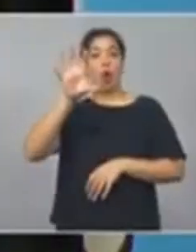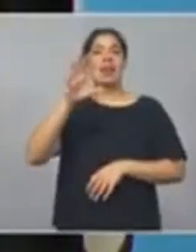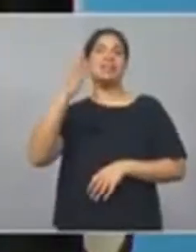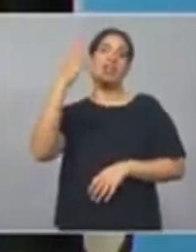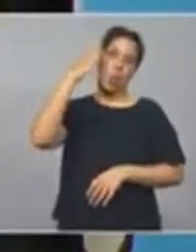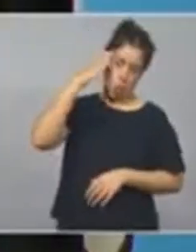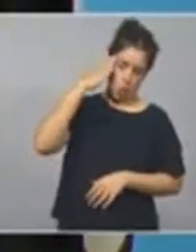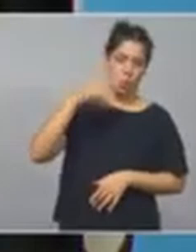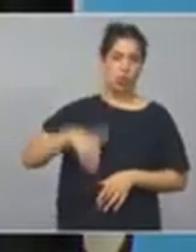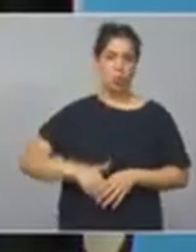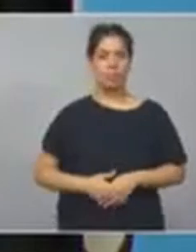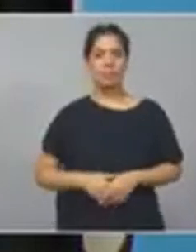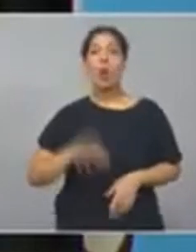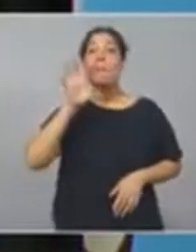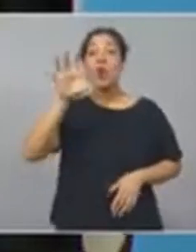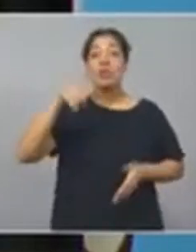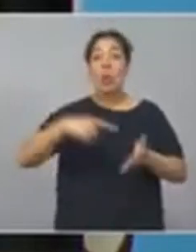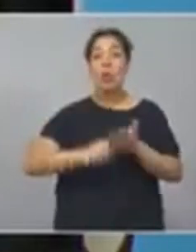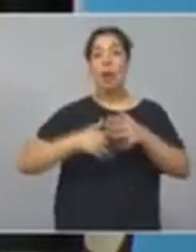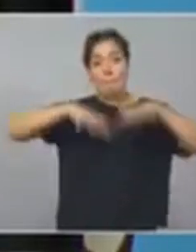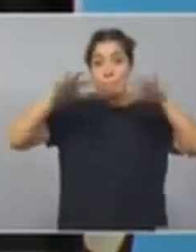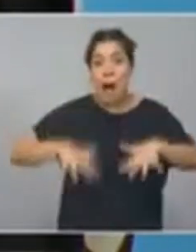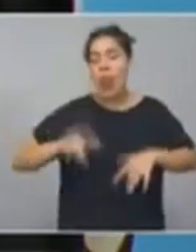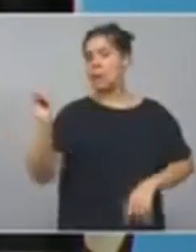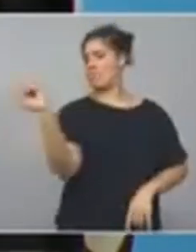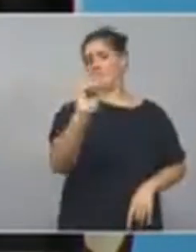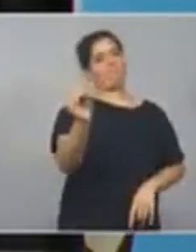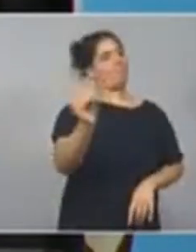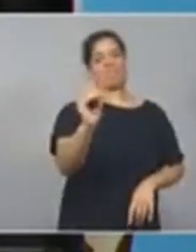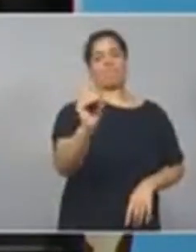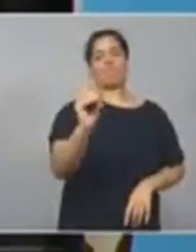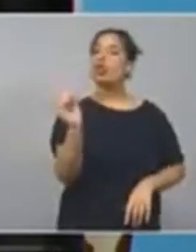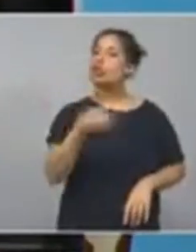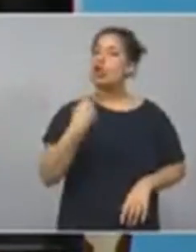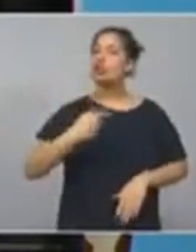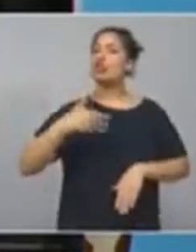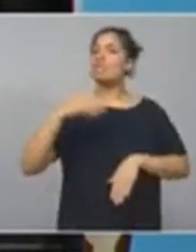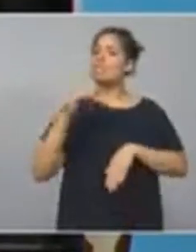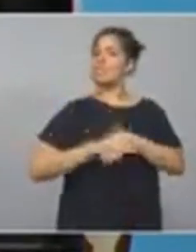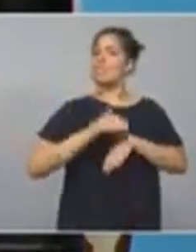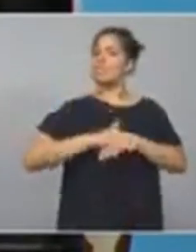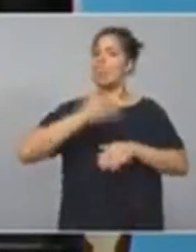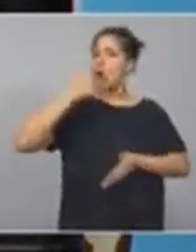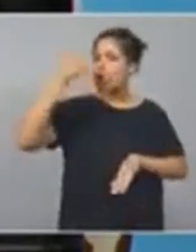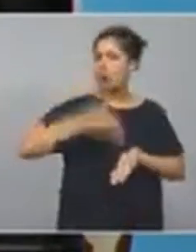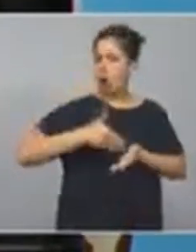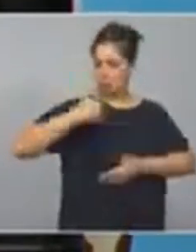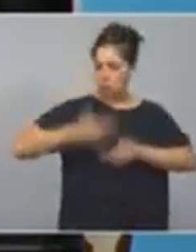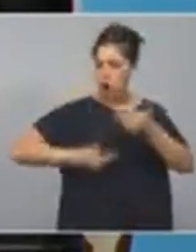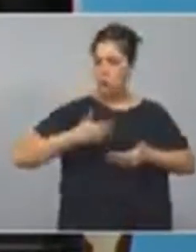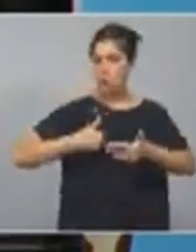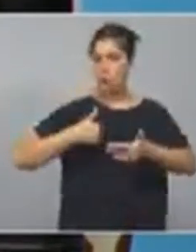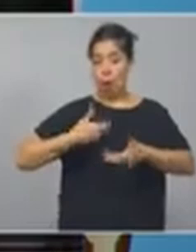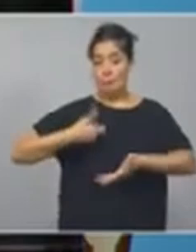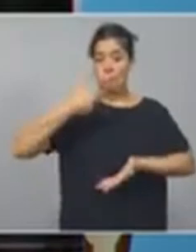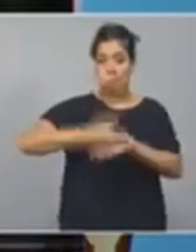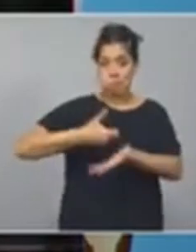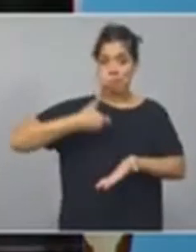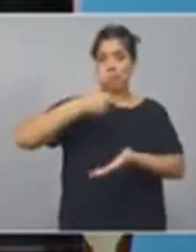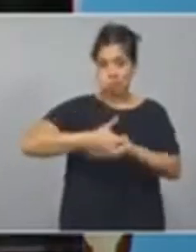Aires no para, no puede parar porque es nuestro compromiso seguir invirtiendo en infraestructura